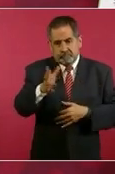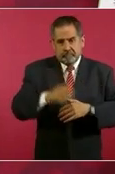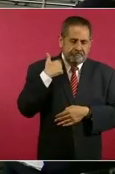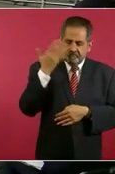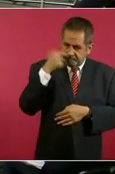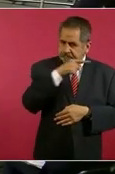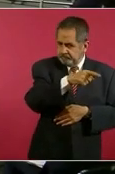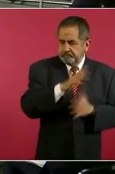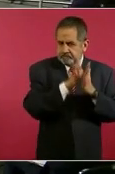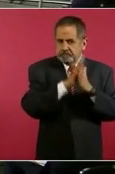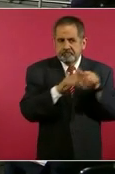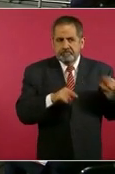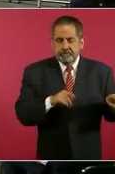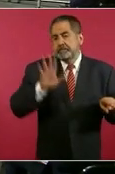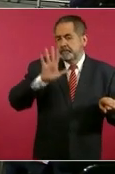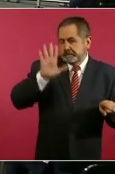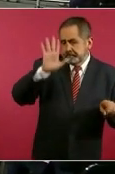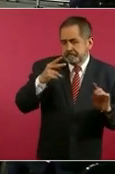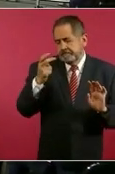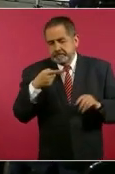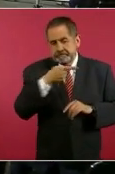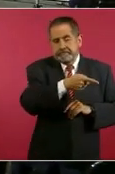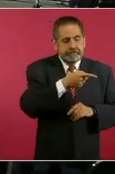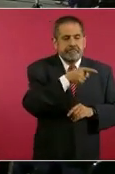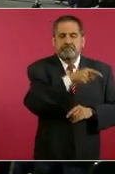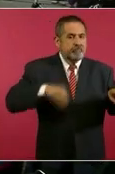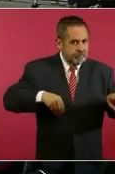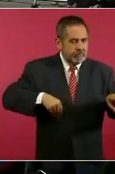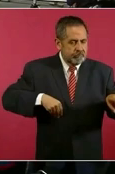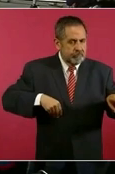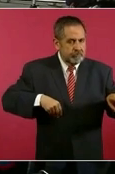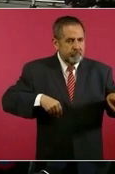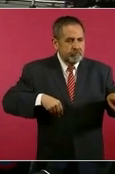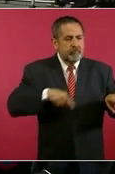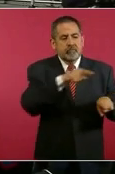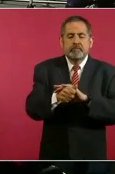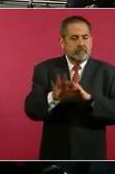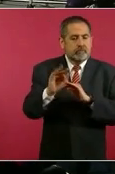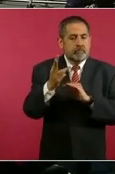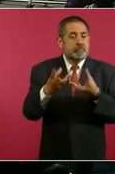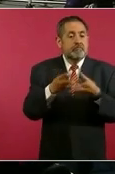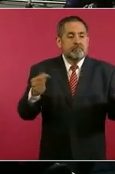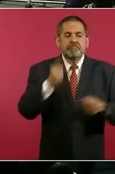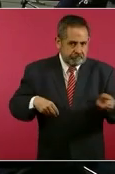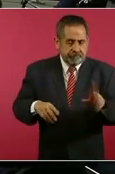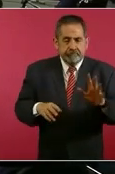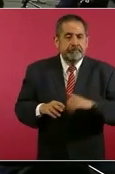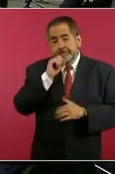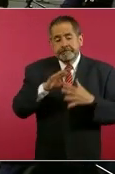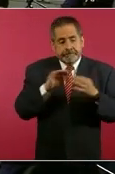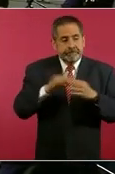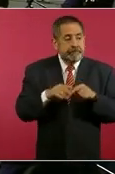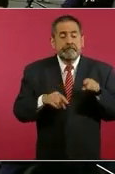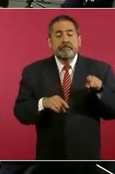participan, o presuntamente, como dirían los abogados, participan en la desaparición de los jóvenes. Y se está actuando también en